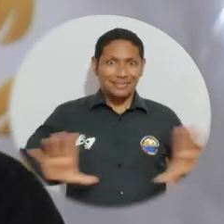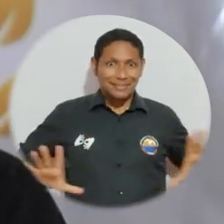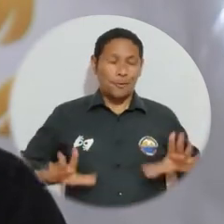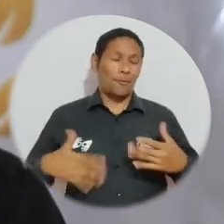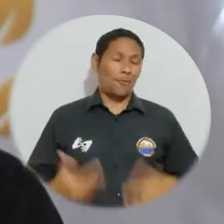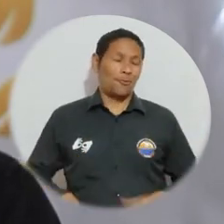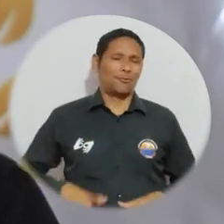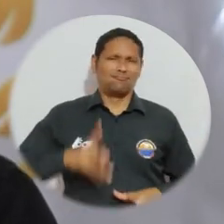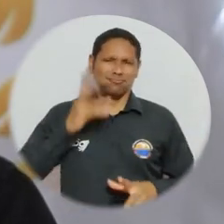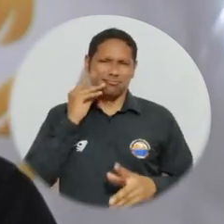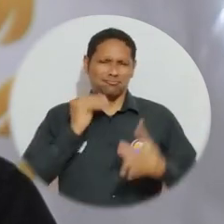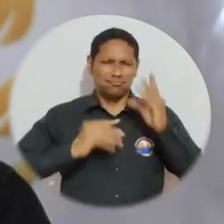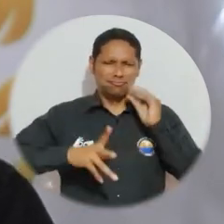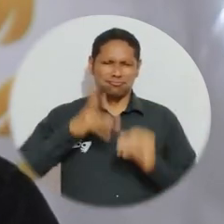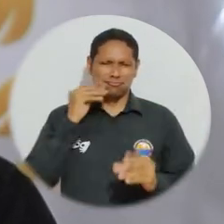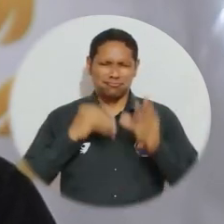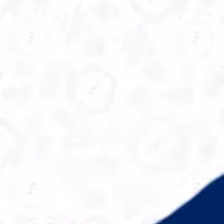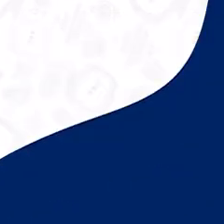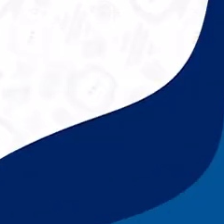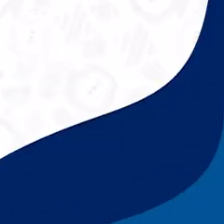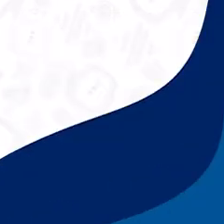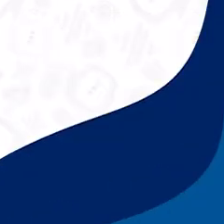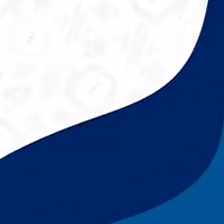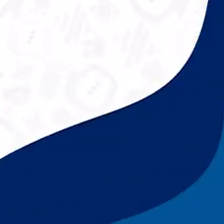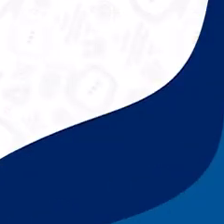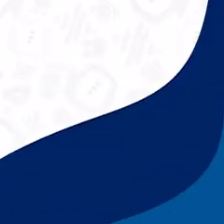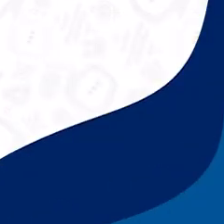programa donde viví muchas experiencias.